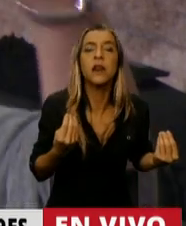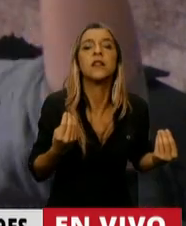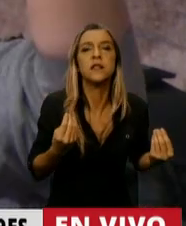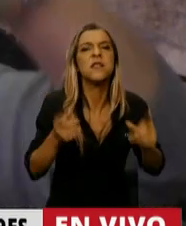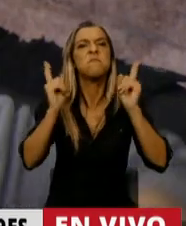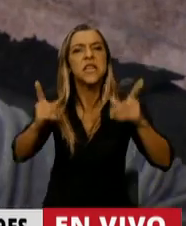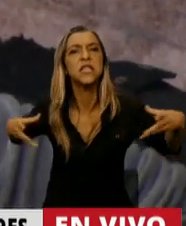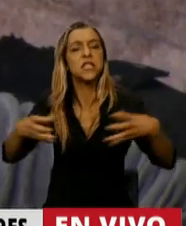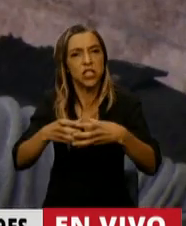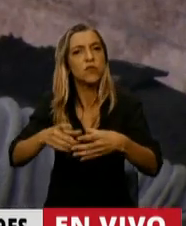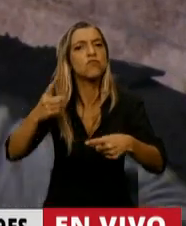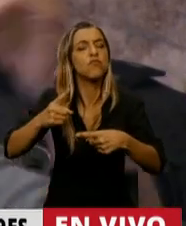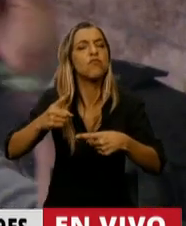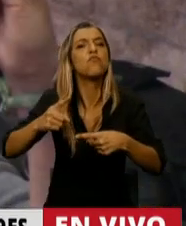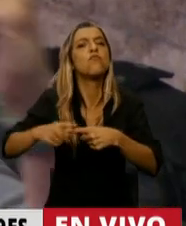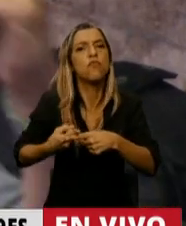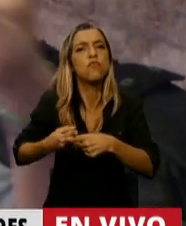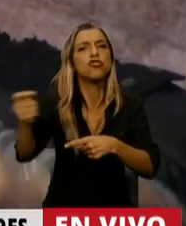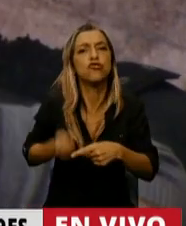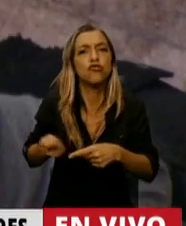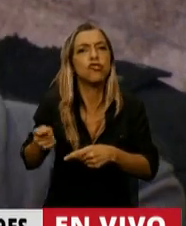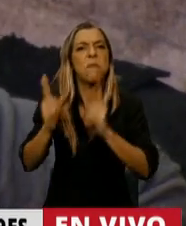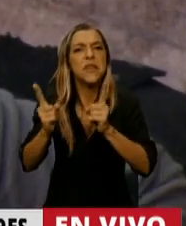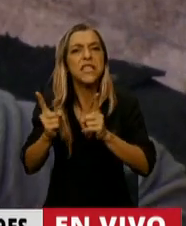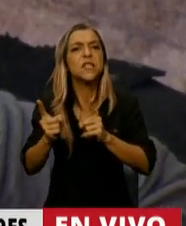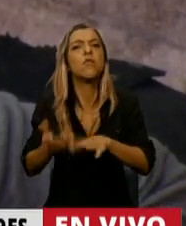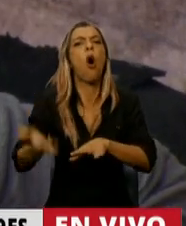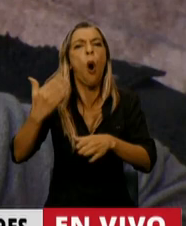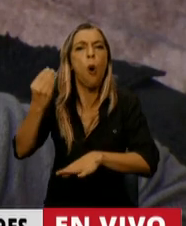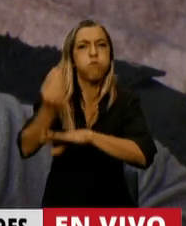Los socialistas a los que pusieron en el gobierno